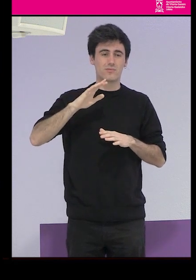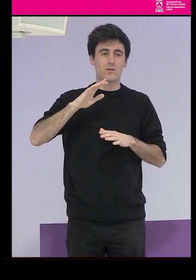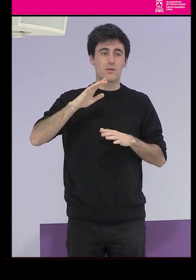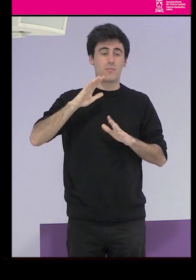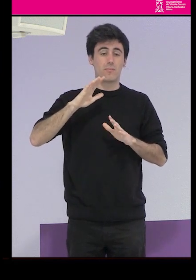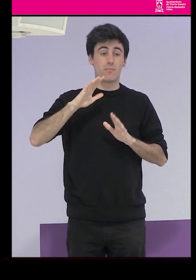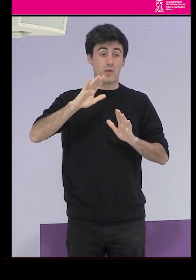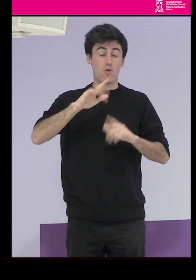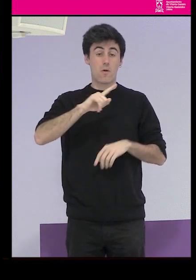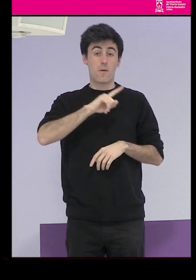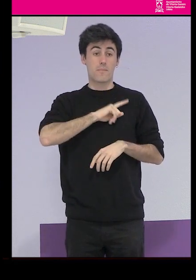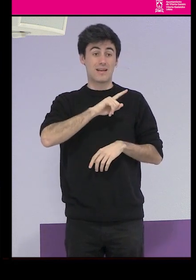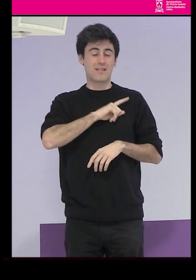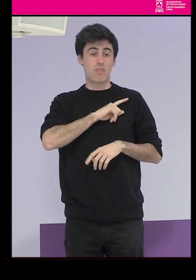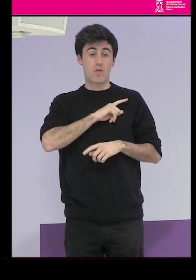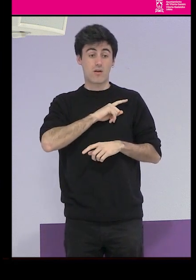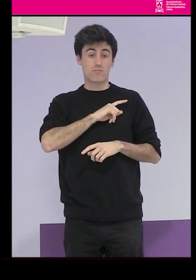proporcionó